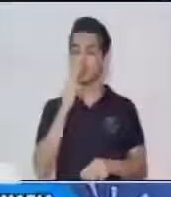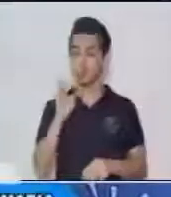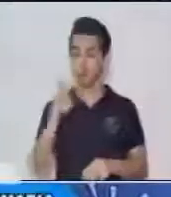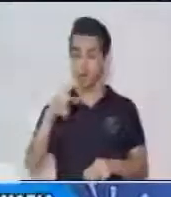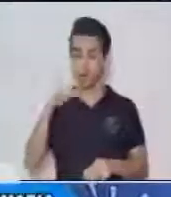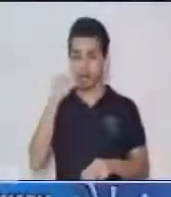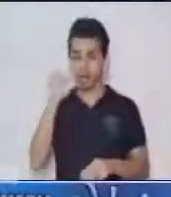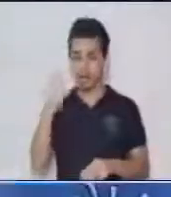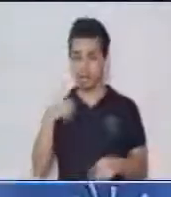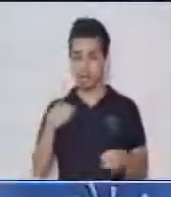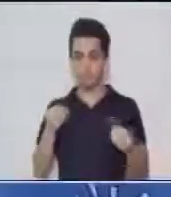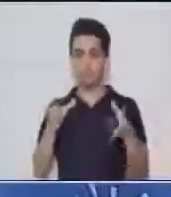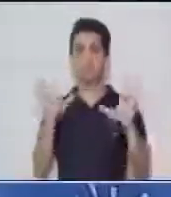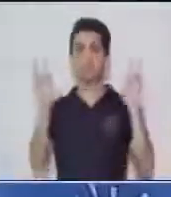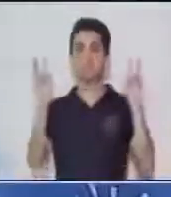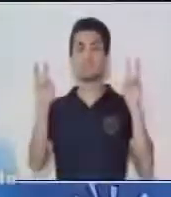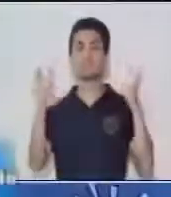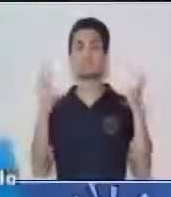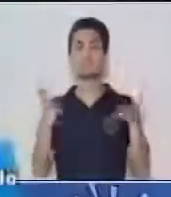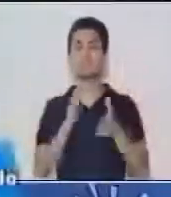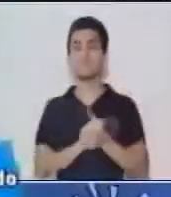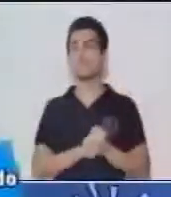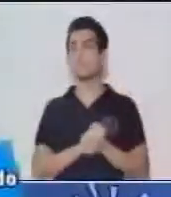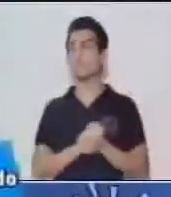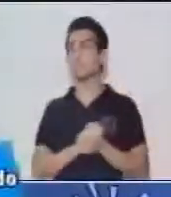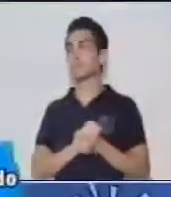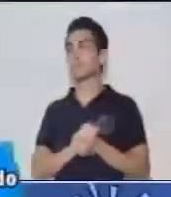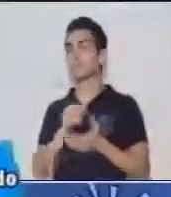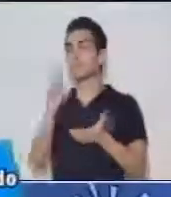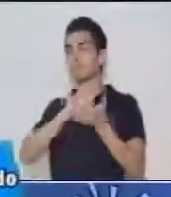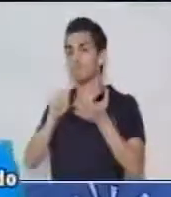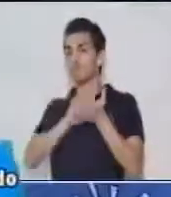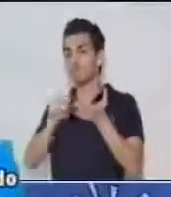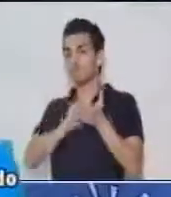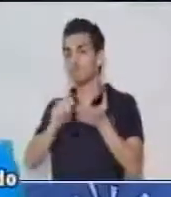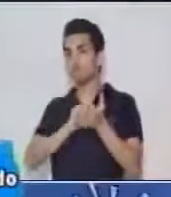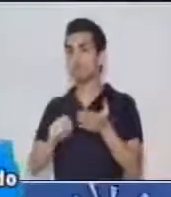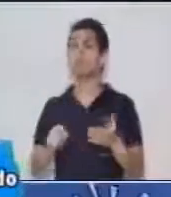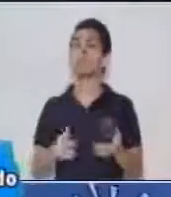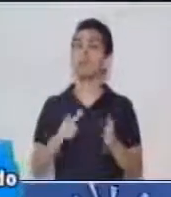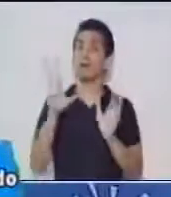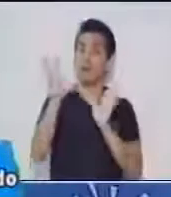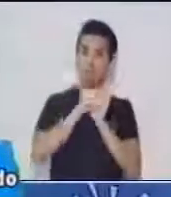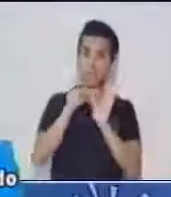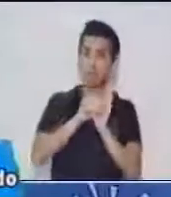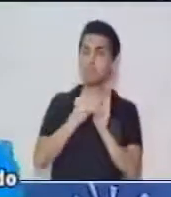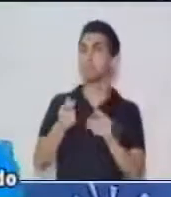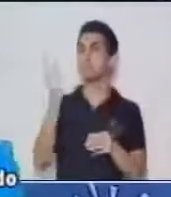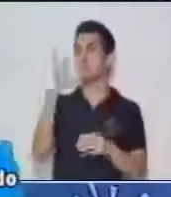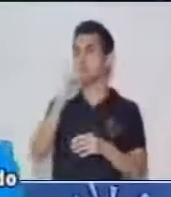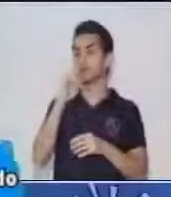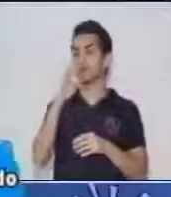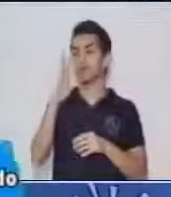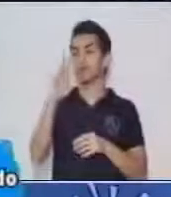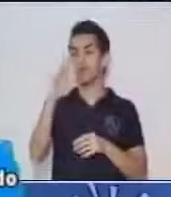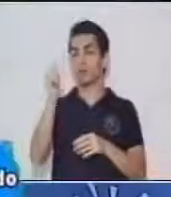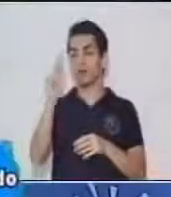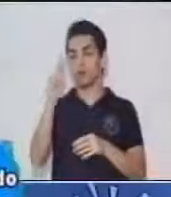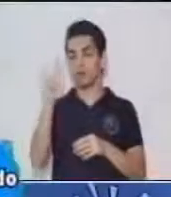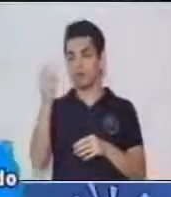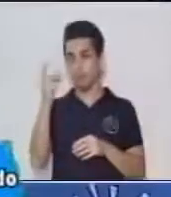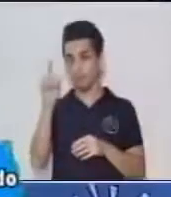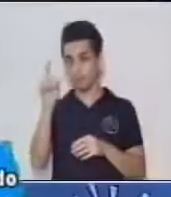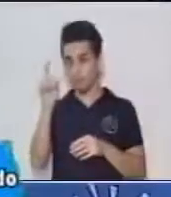oportunidad desarrollaré el tema de toma de notas, subrayado y resumen del área de Comunicación y